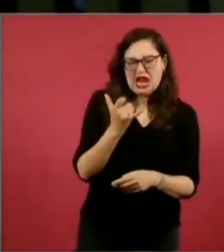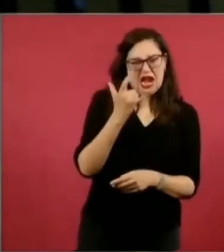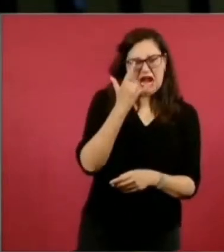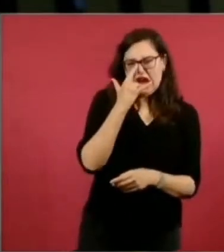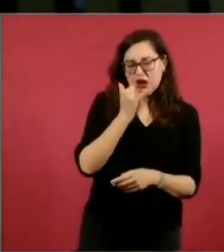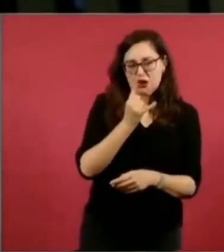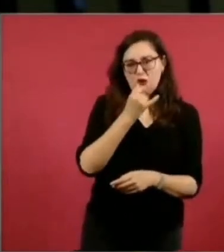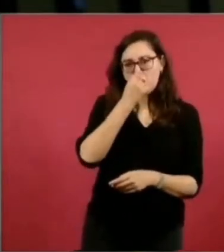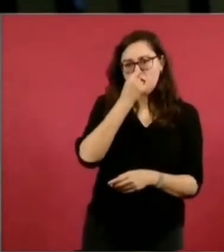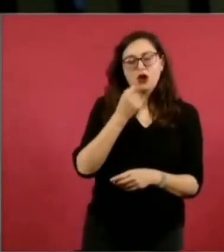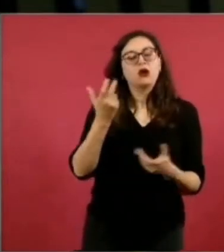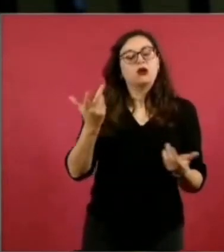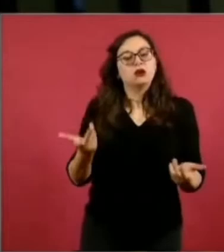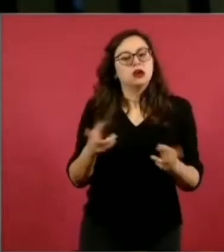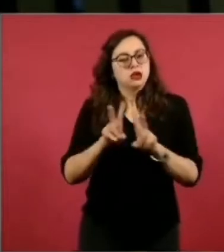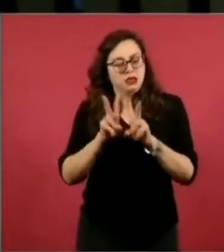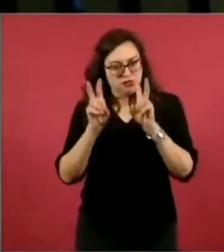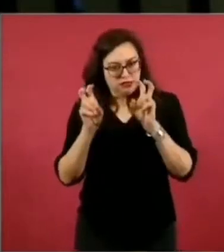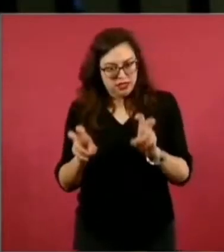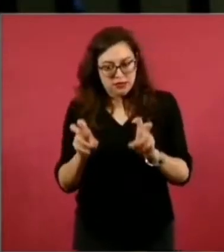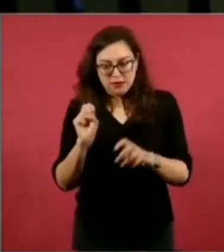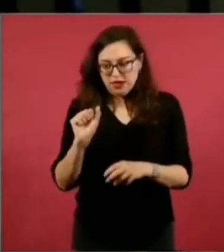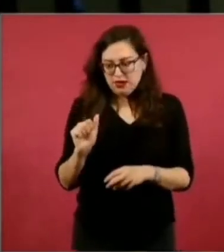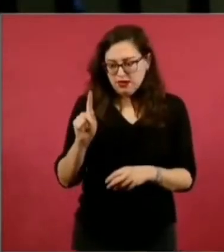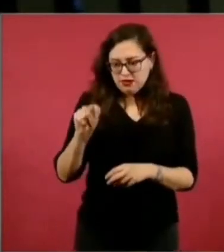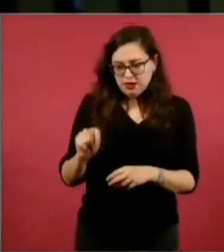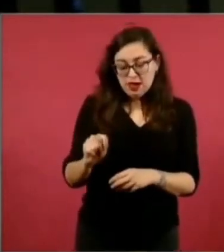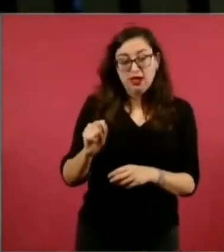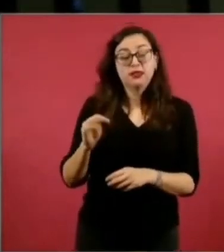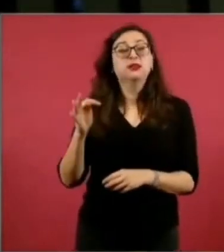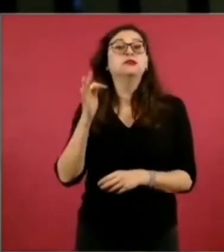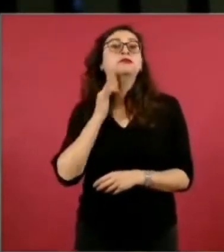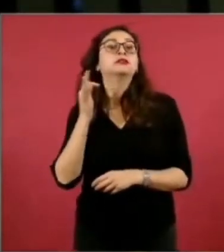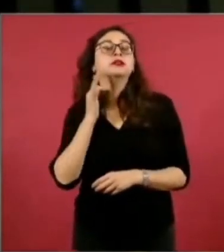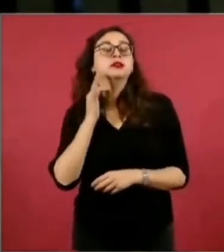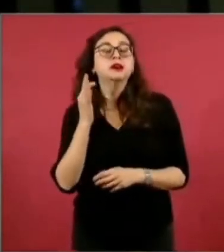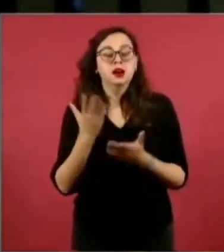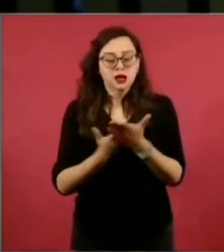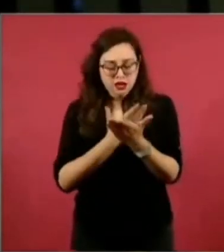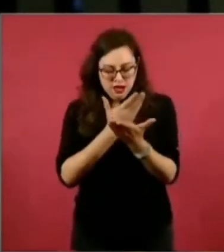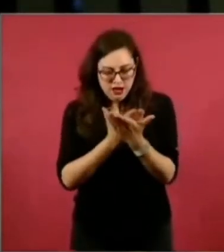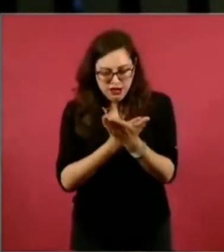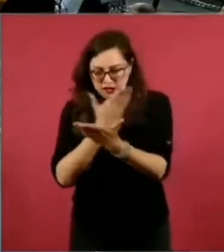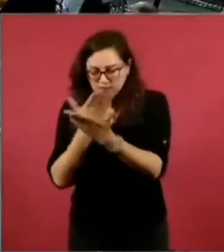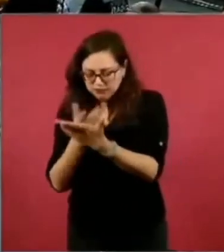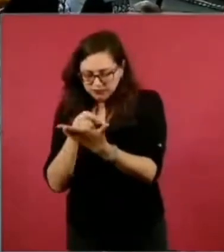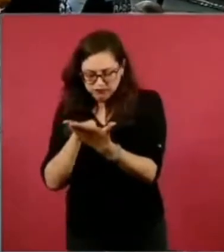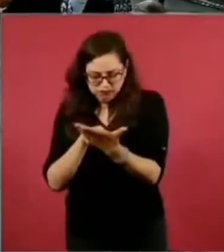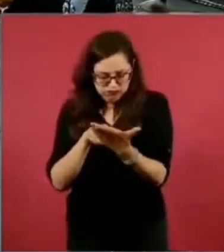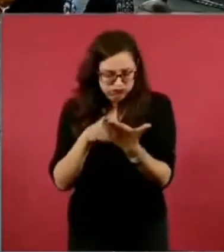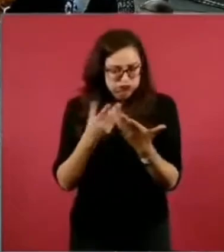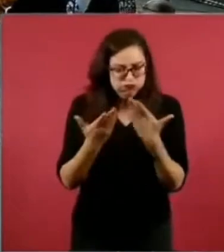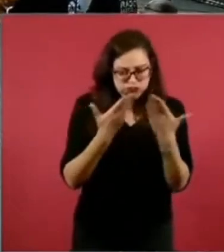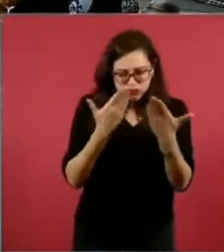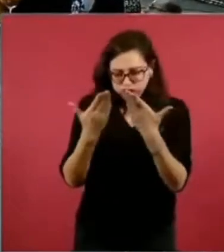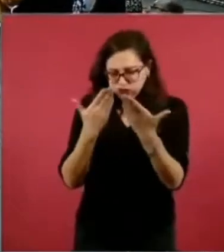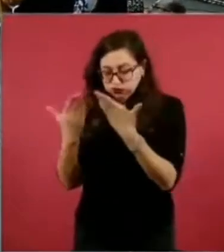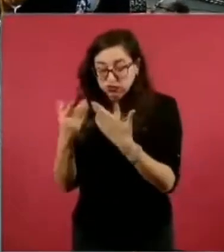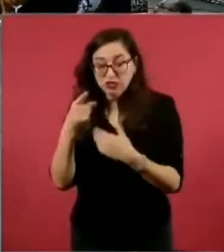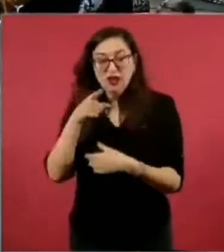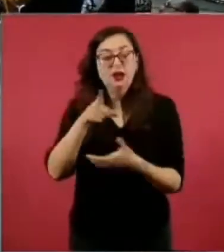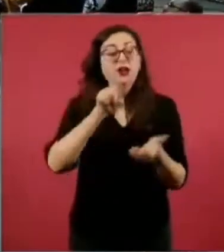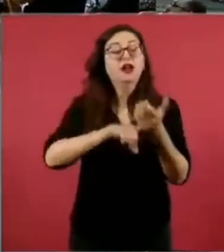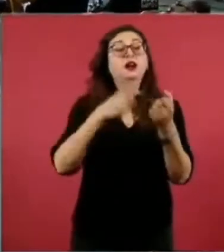relacionado y se concluye con esta información del SAT y de la Fiscalía, que el despacho firma jurídica y fiscal abogados, de los cuales son socios Samuel García